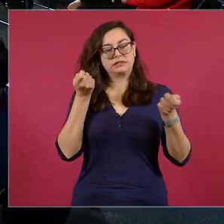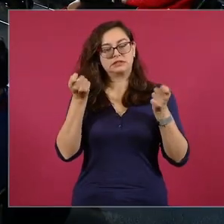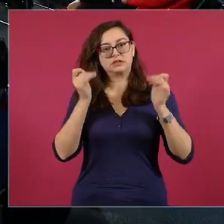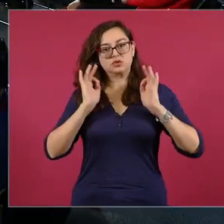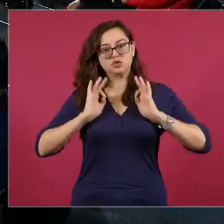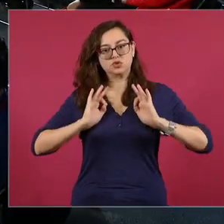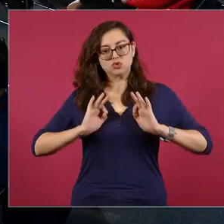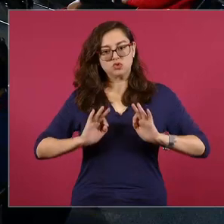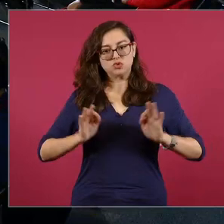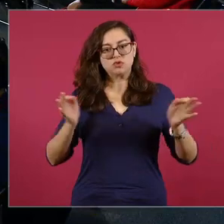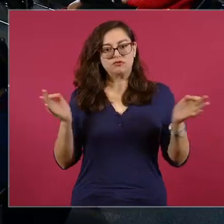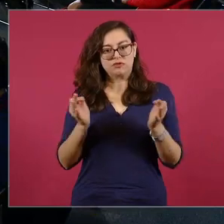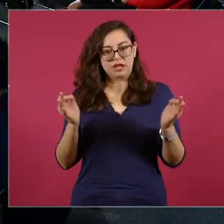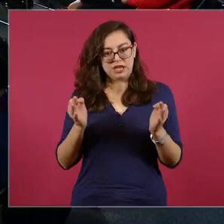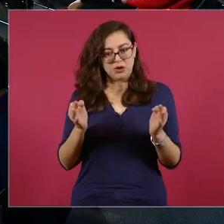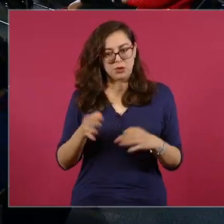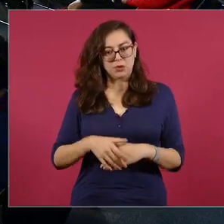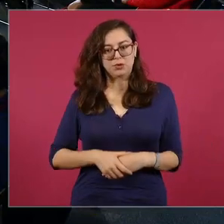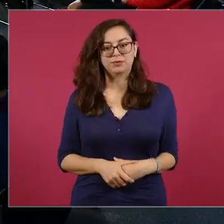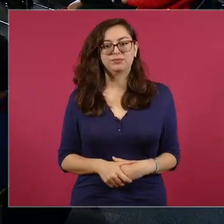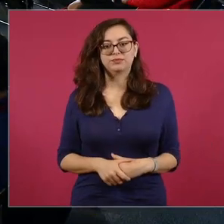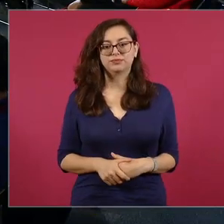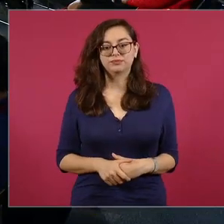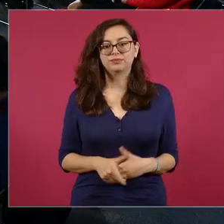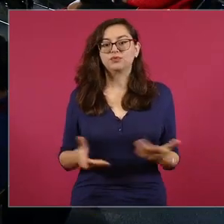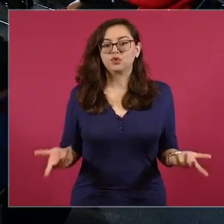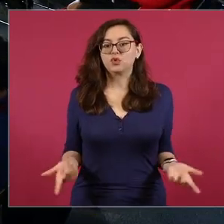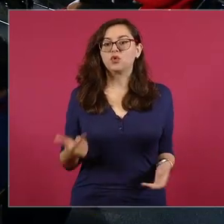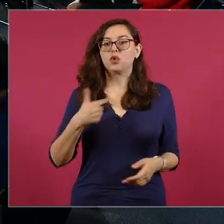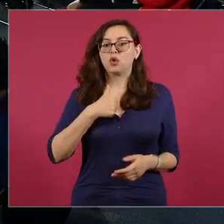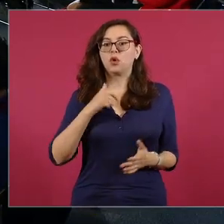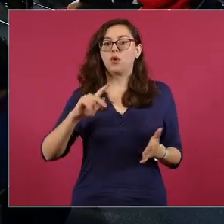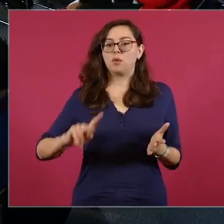eso los he mandado varias veces